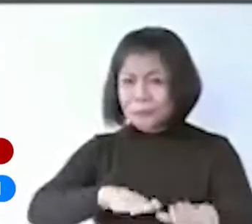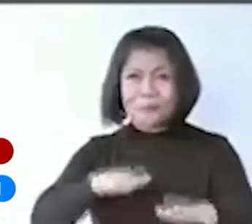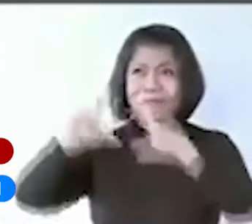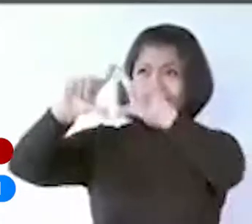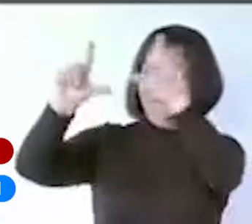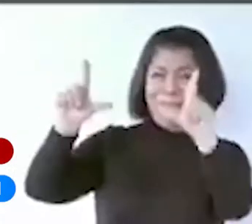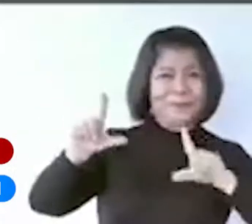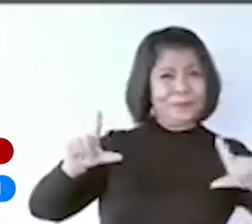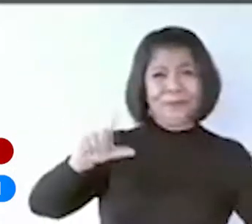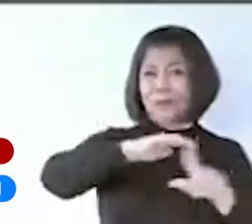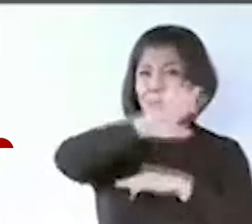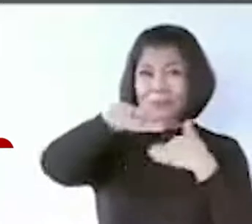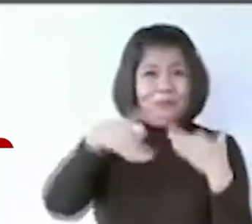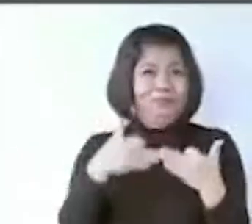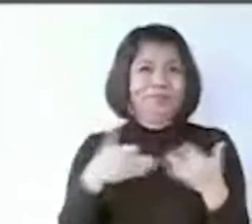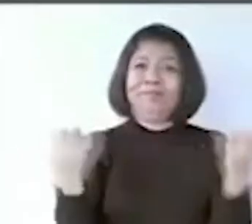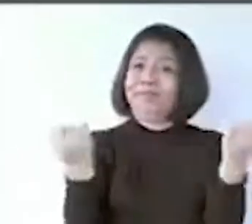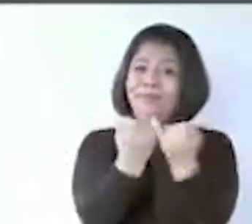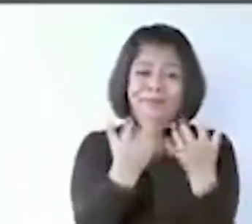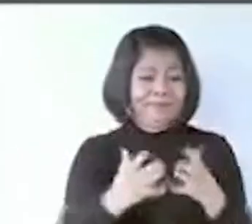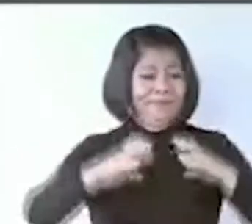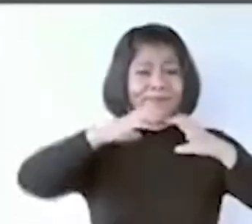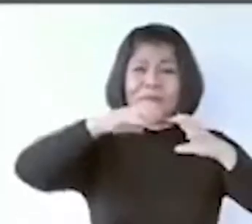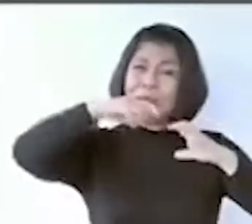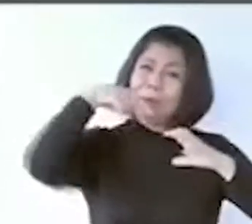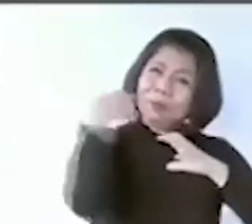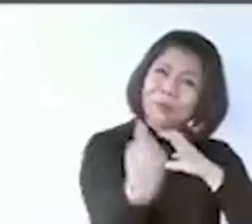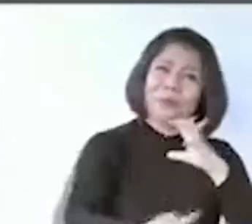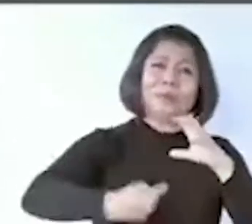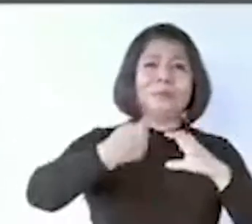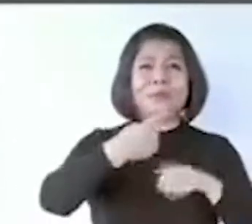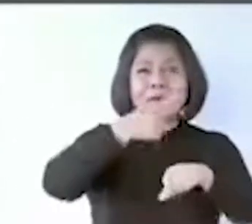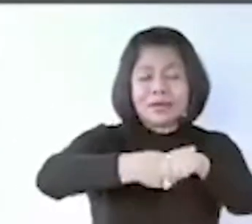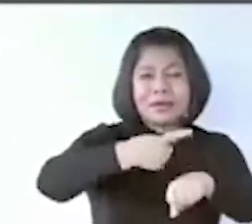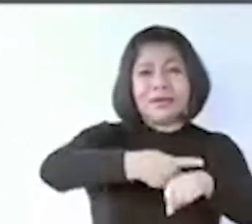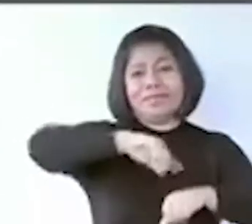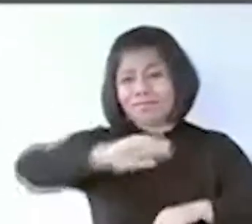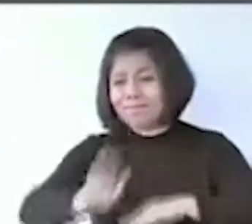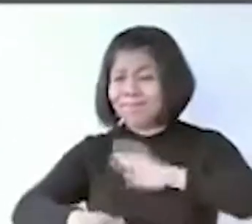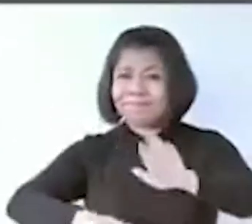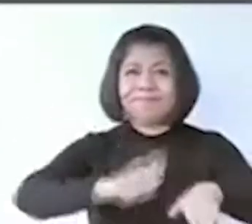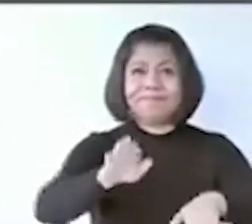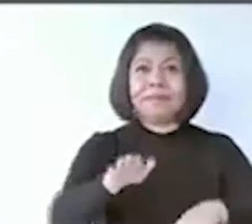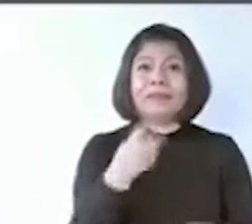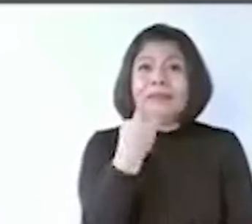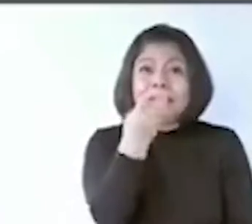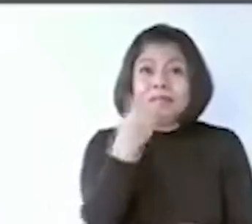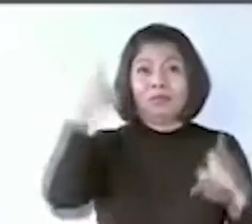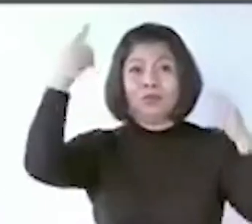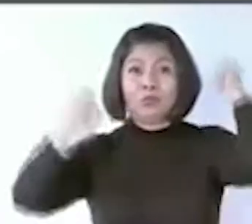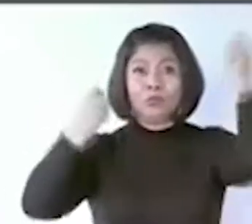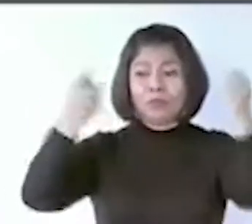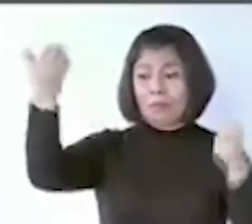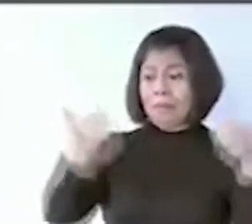se afectó la actividad económica fundamental, el turismo.